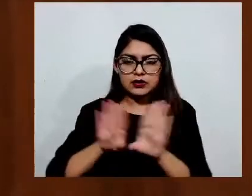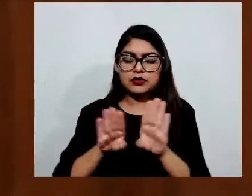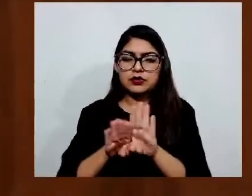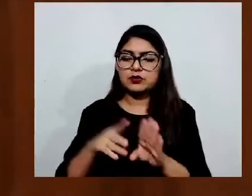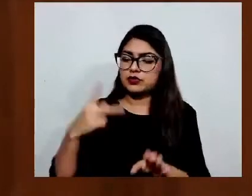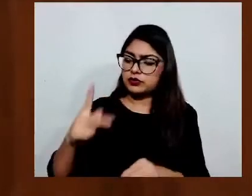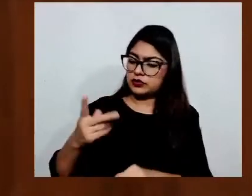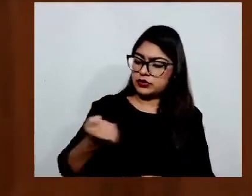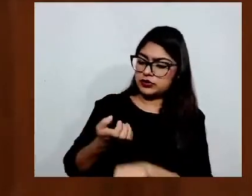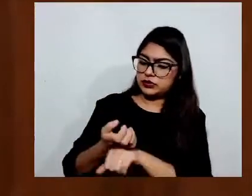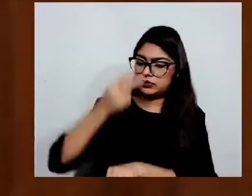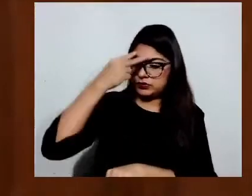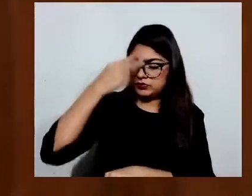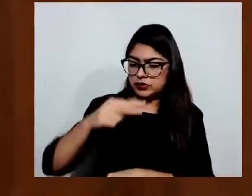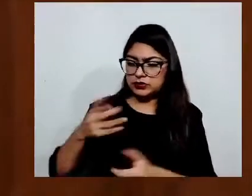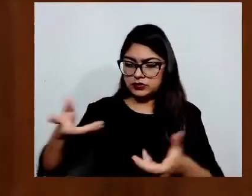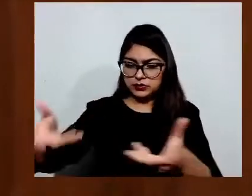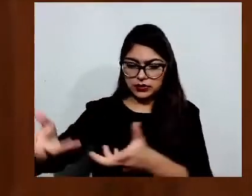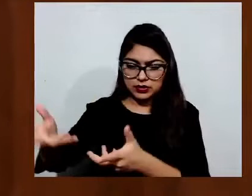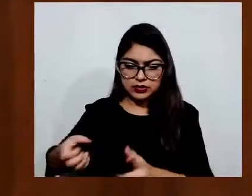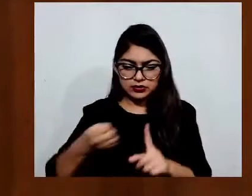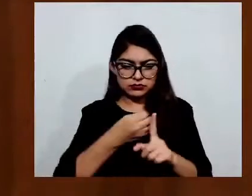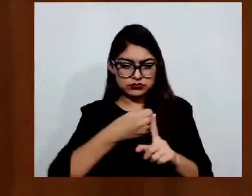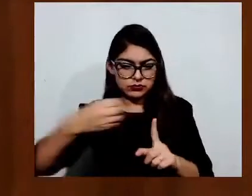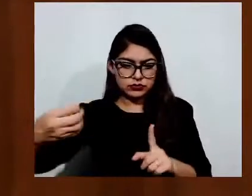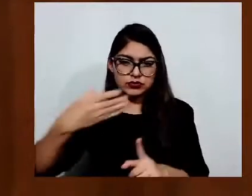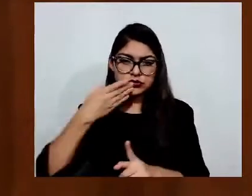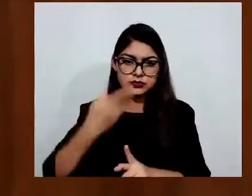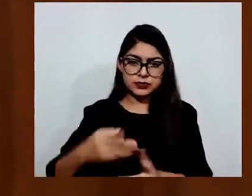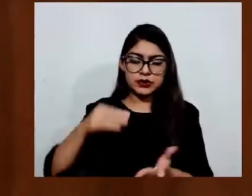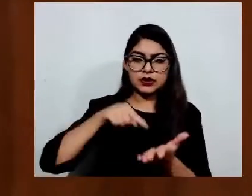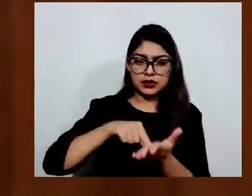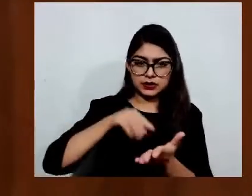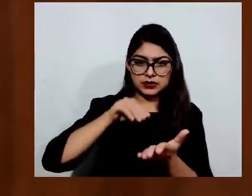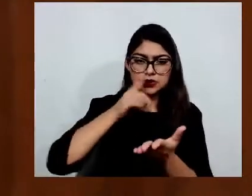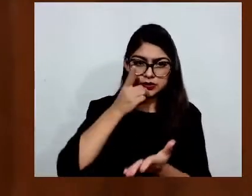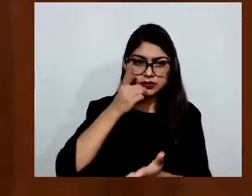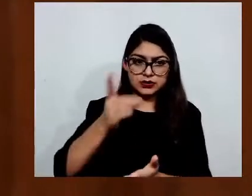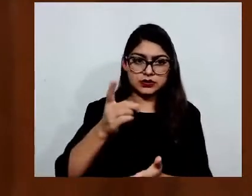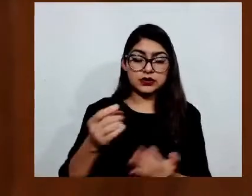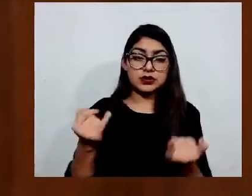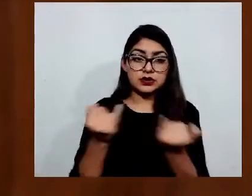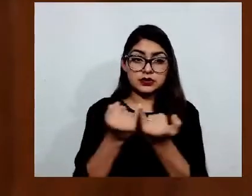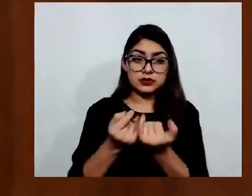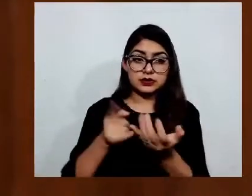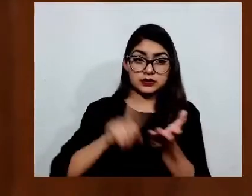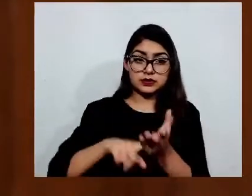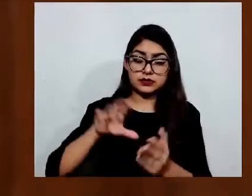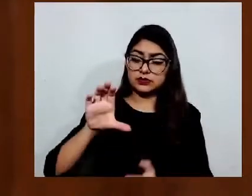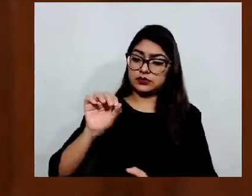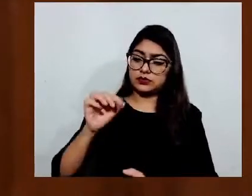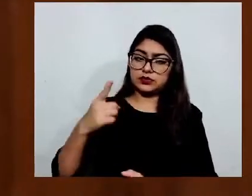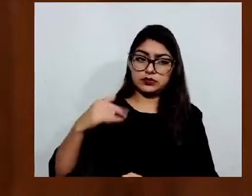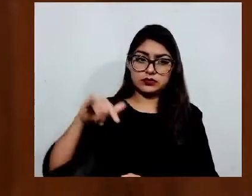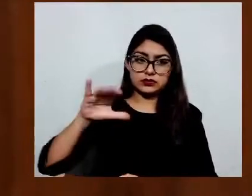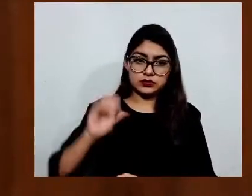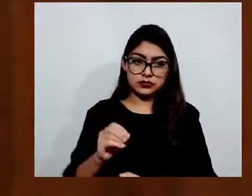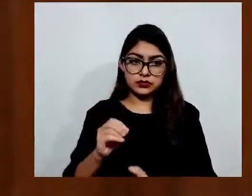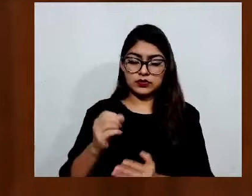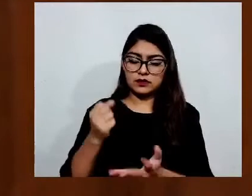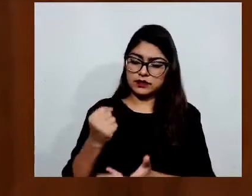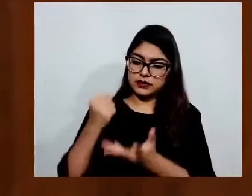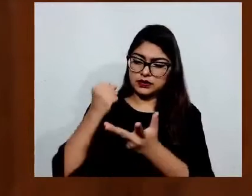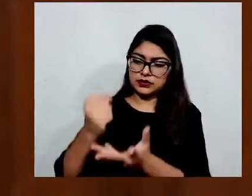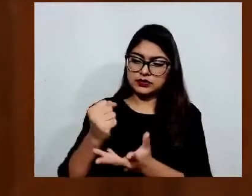competencias. A propósito de ello, en el Código Financiero del Estado de México y municipios, acorde con diversos criterios